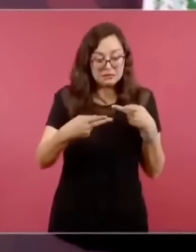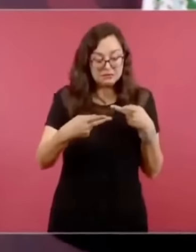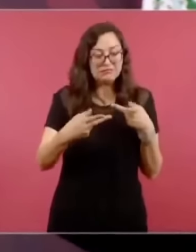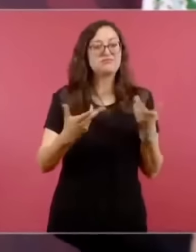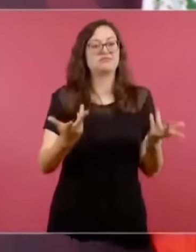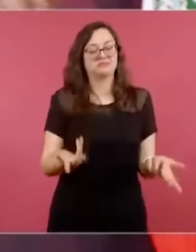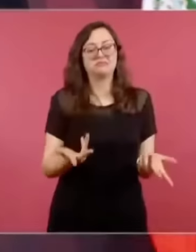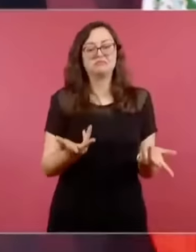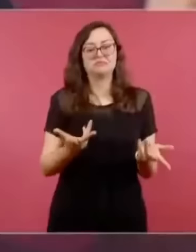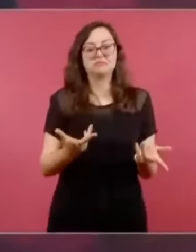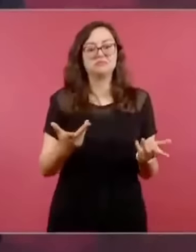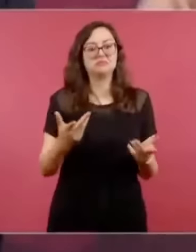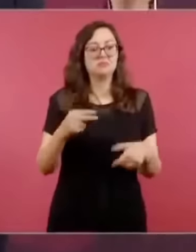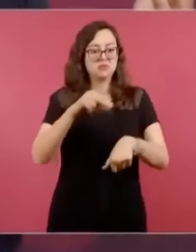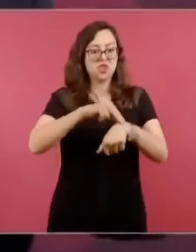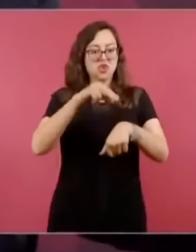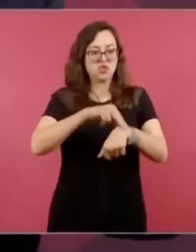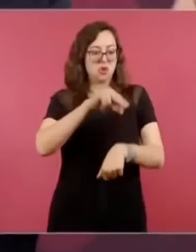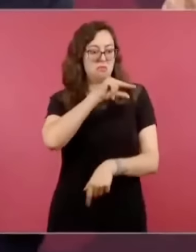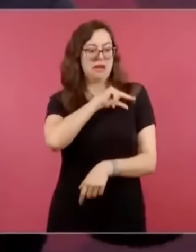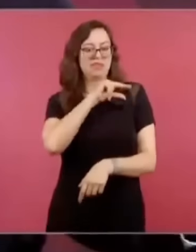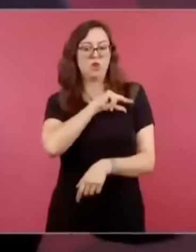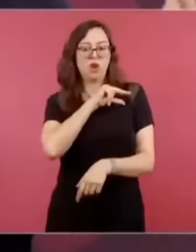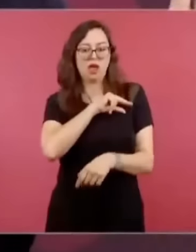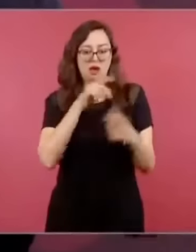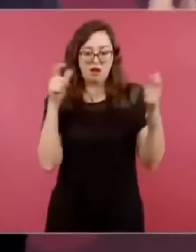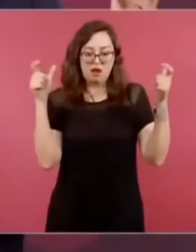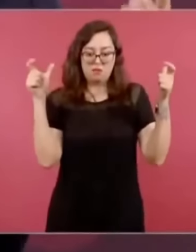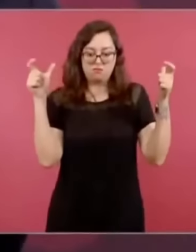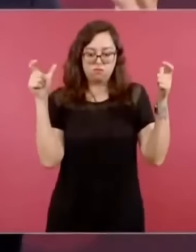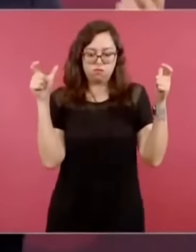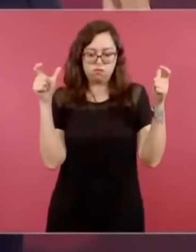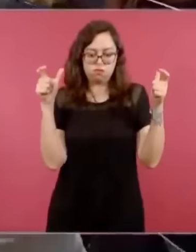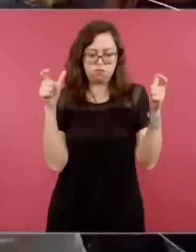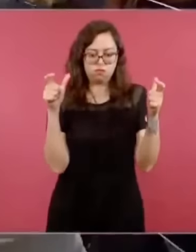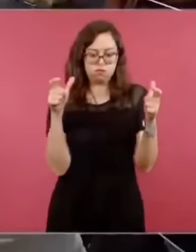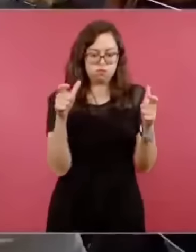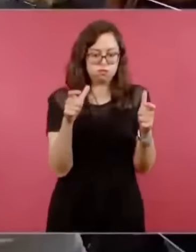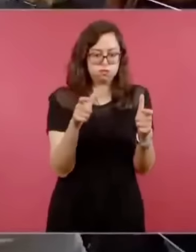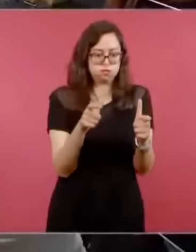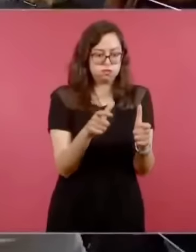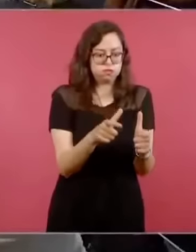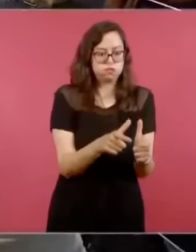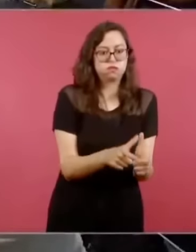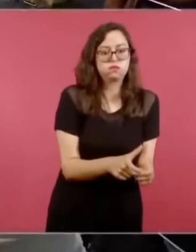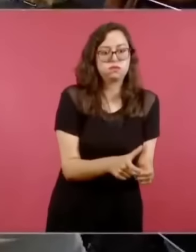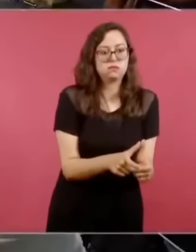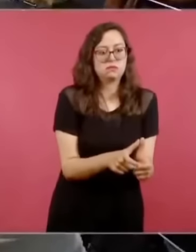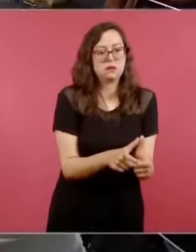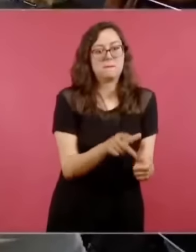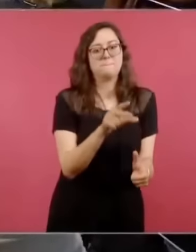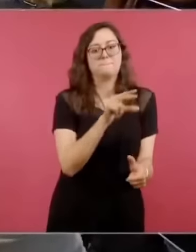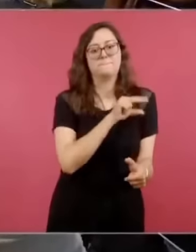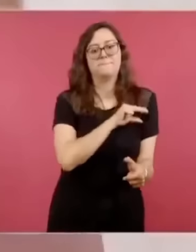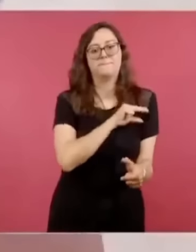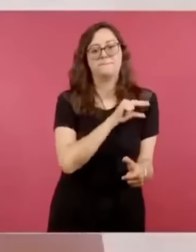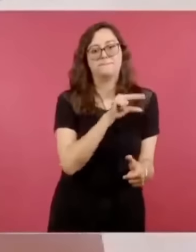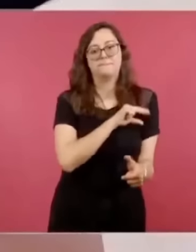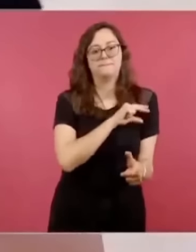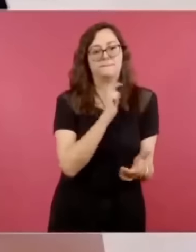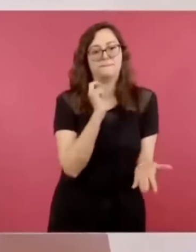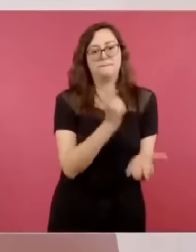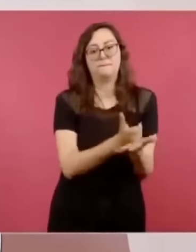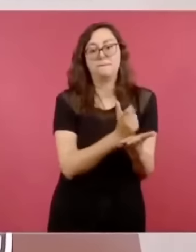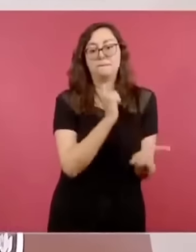como querían poner la salud al mercado como la educación, pues